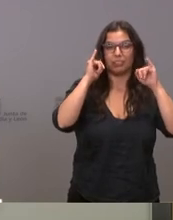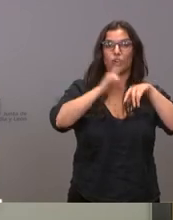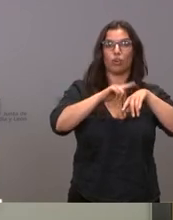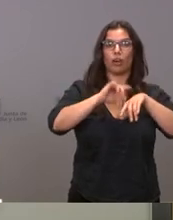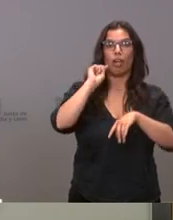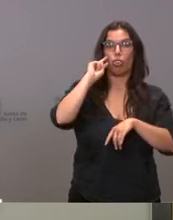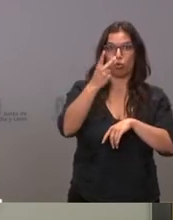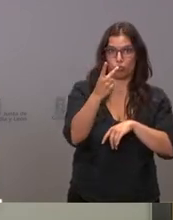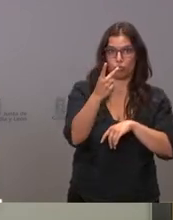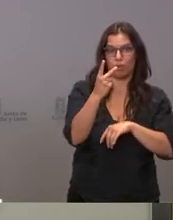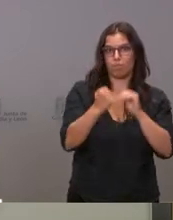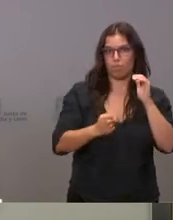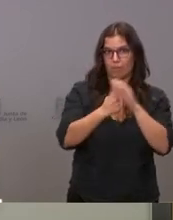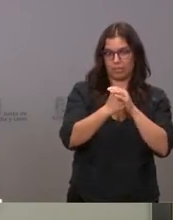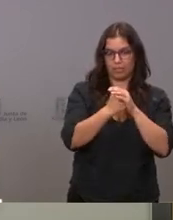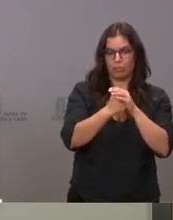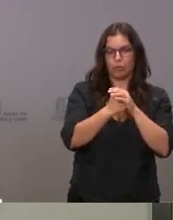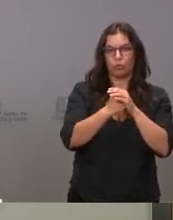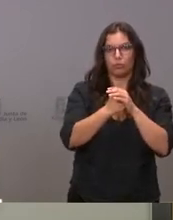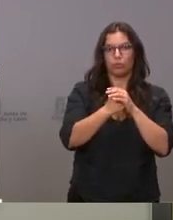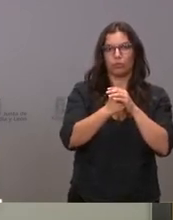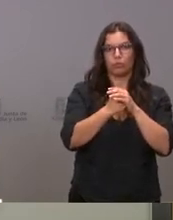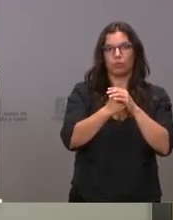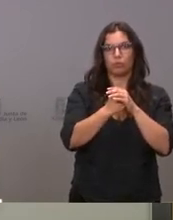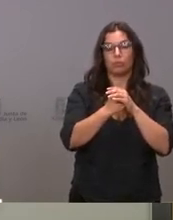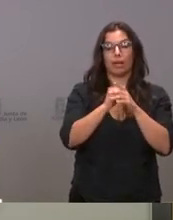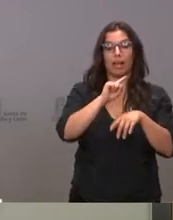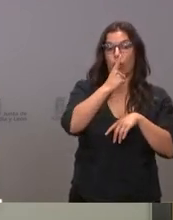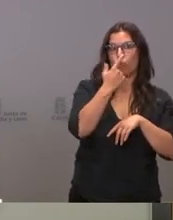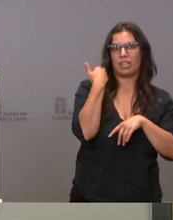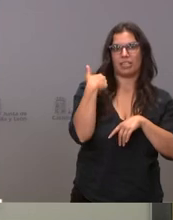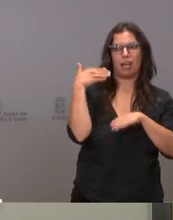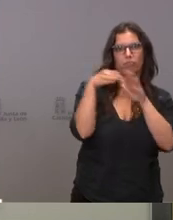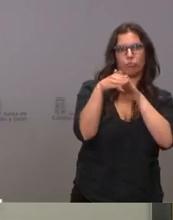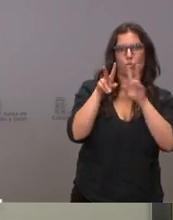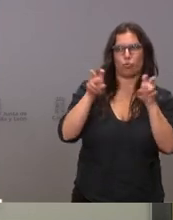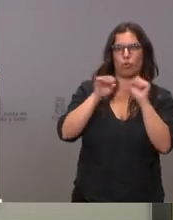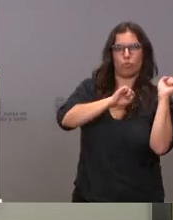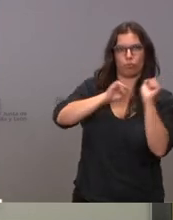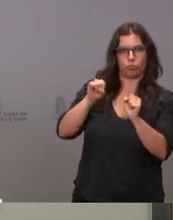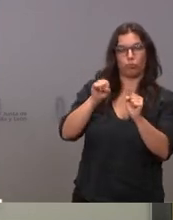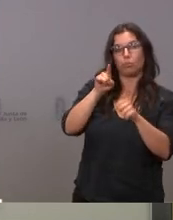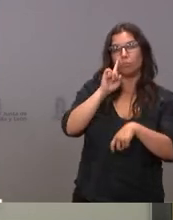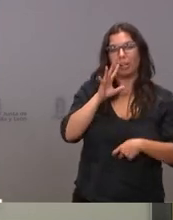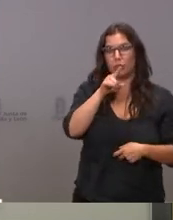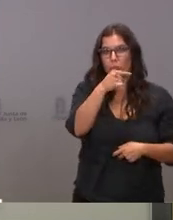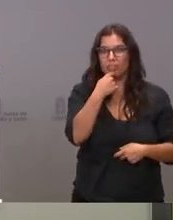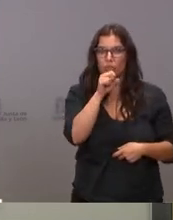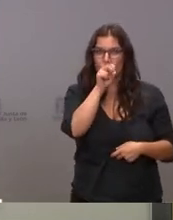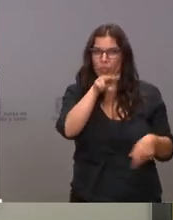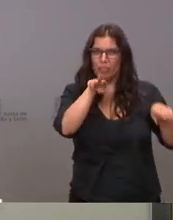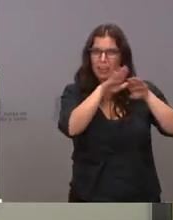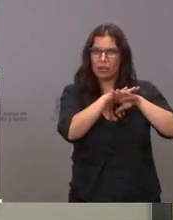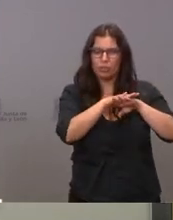madrugada como máximo sin que se admitan los clientes a partir de la una no sé si me ha parecido que usted ha dicho a las doce de la noche